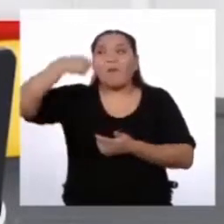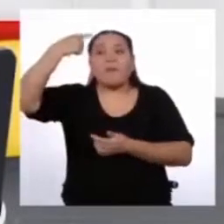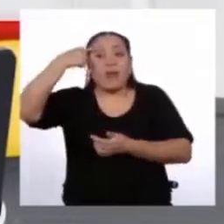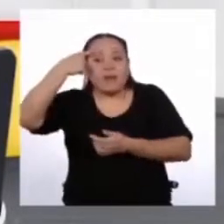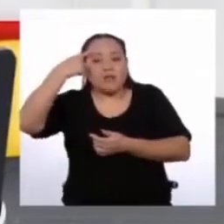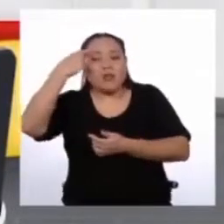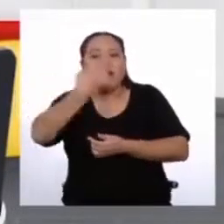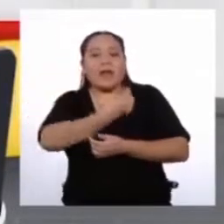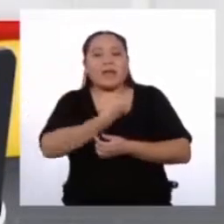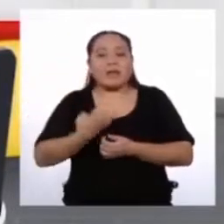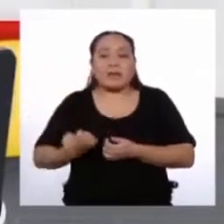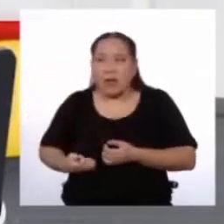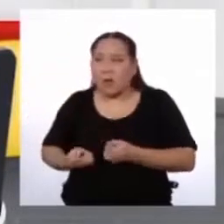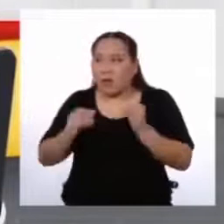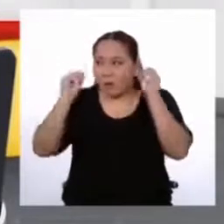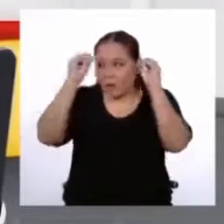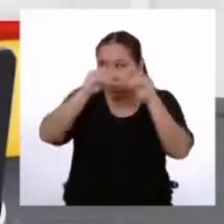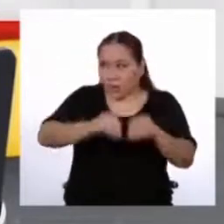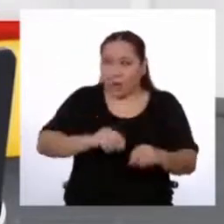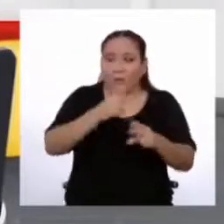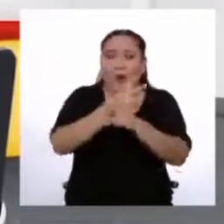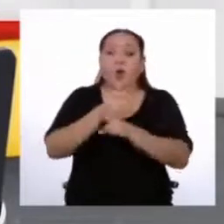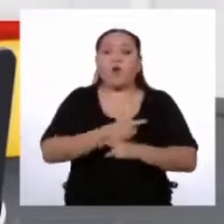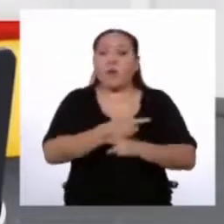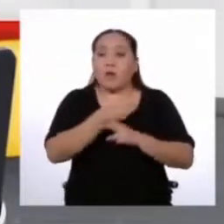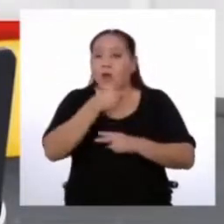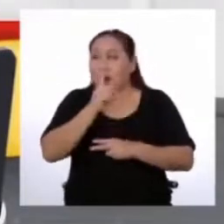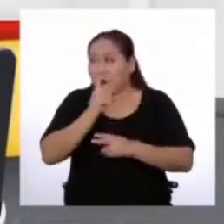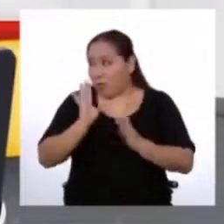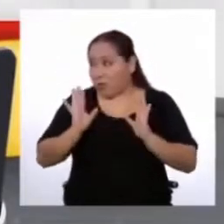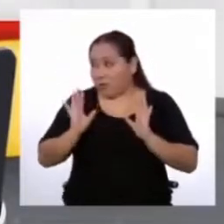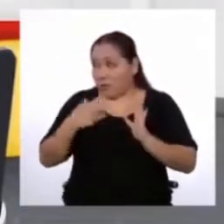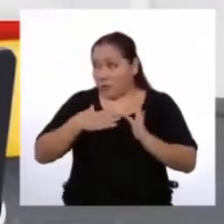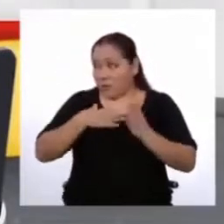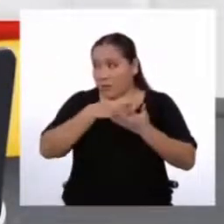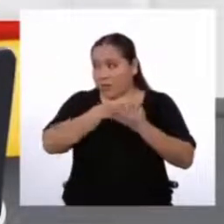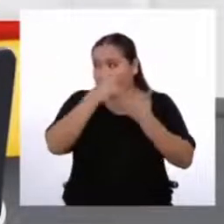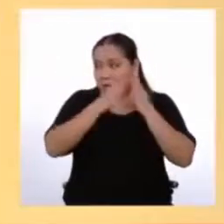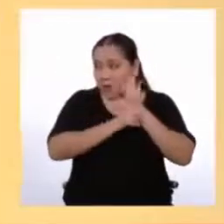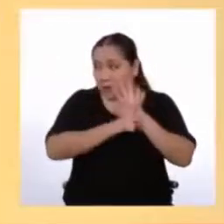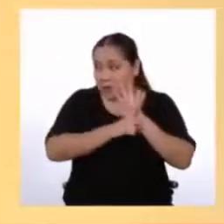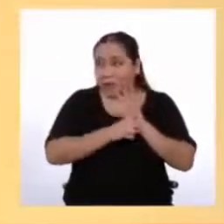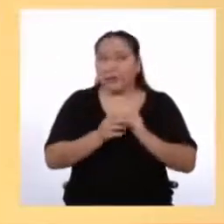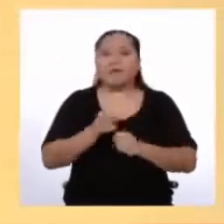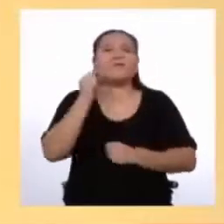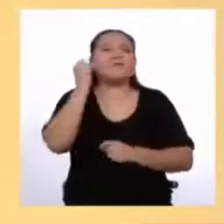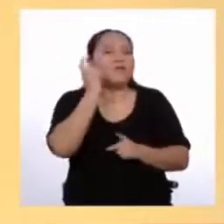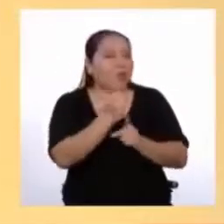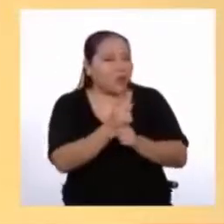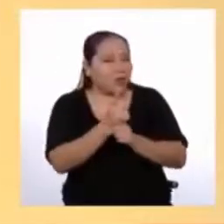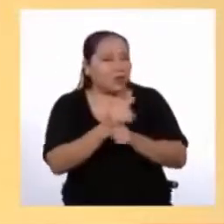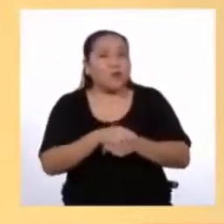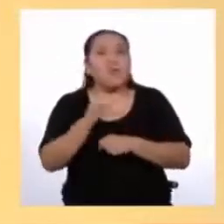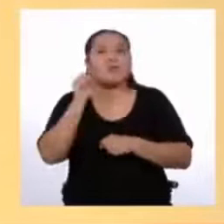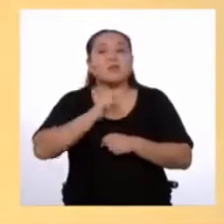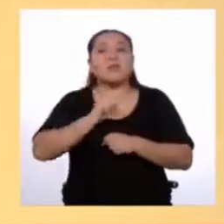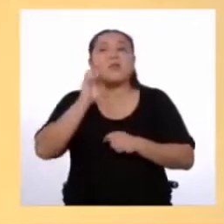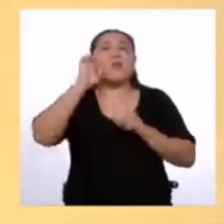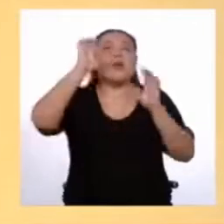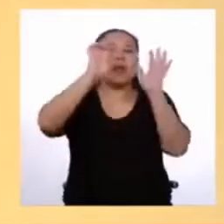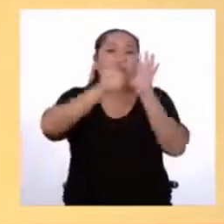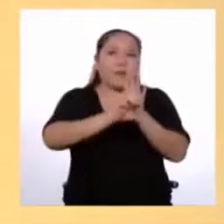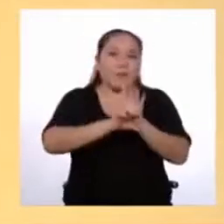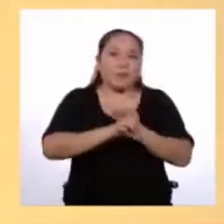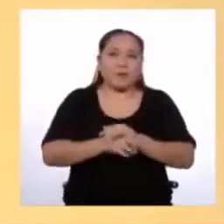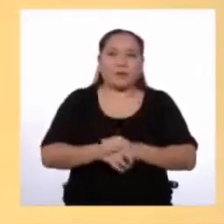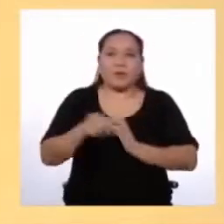debería establecer Para el cuidado del agua En el caso de nuestro proyecto de ley Exacto Porque, por ejemplo